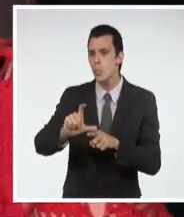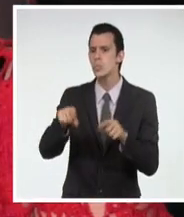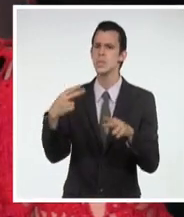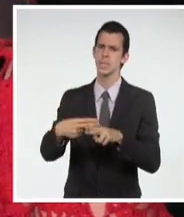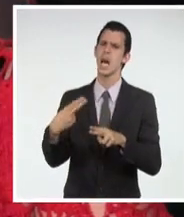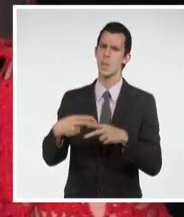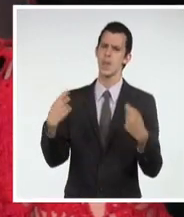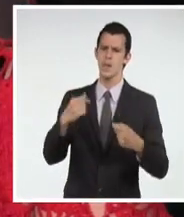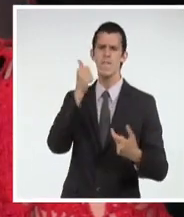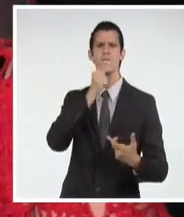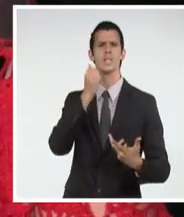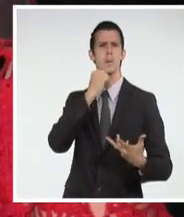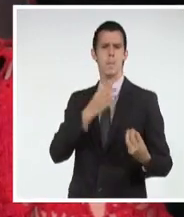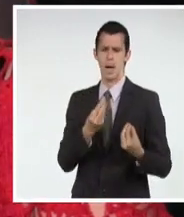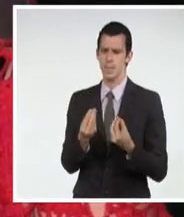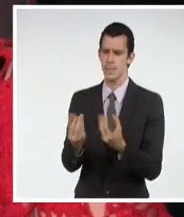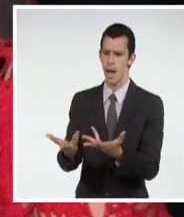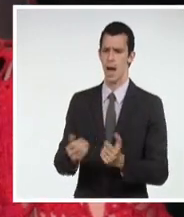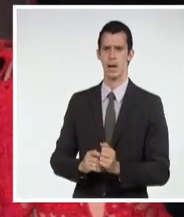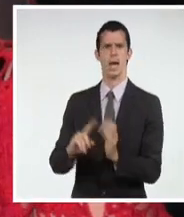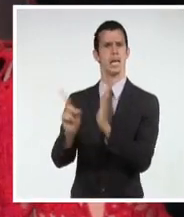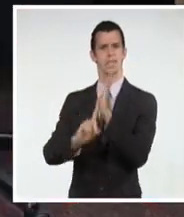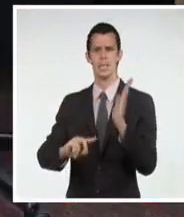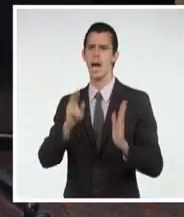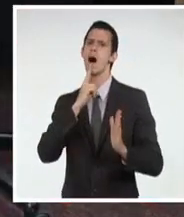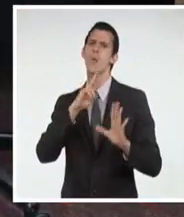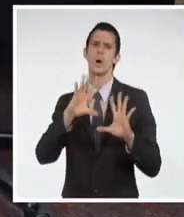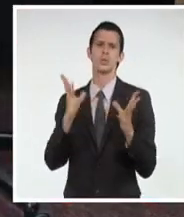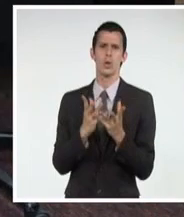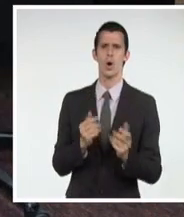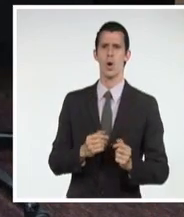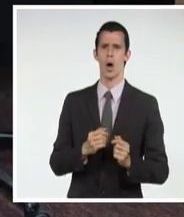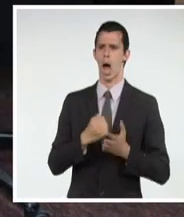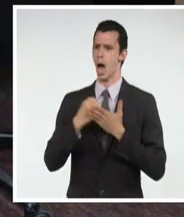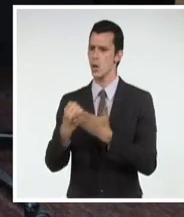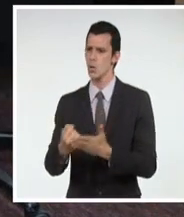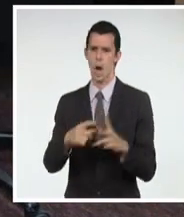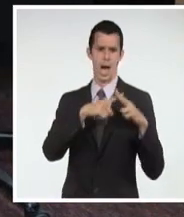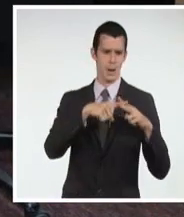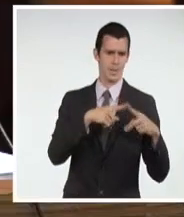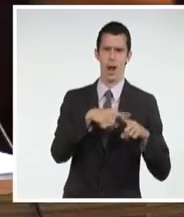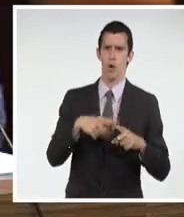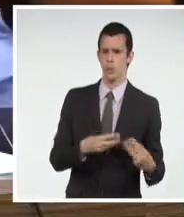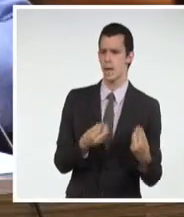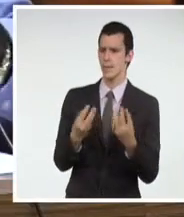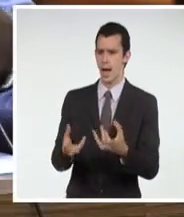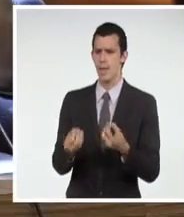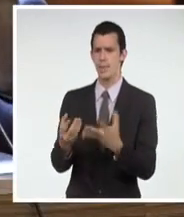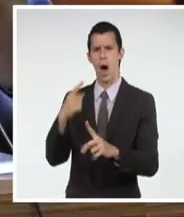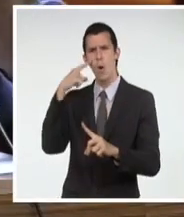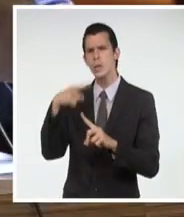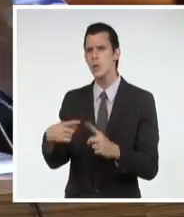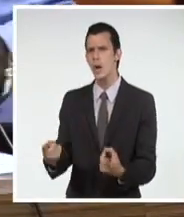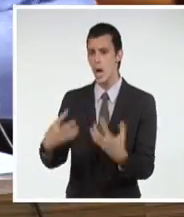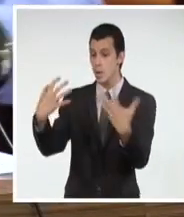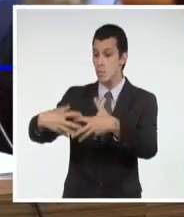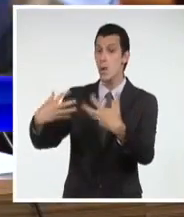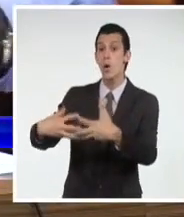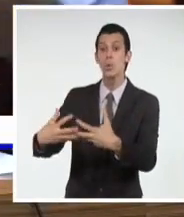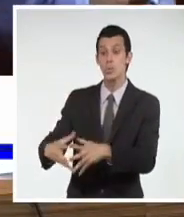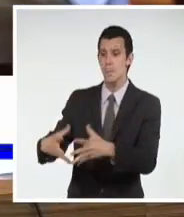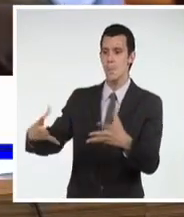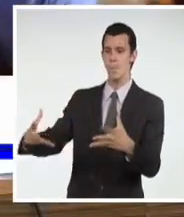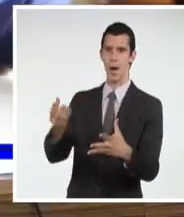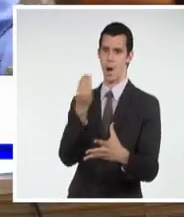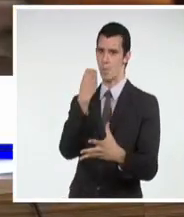que cada productor venda de manera directa y frecuente los alimentos a la población. Hay cosas que se pueden hacer ahora